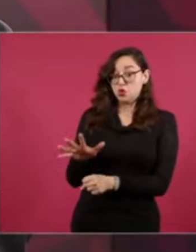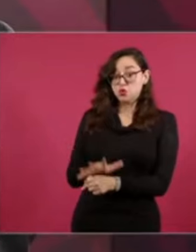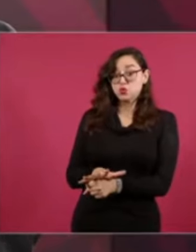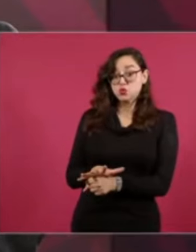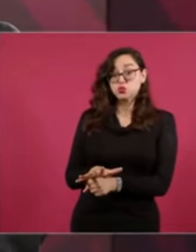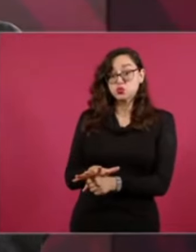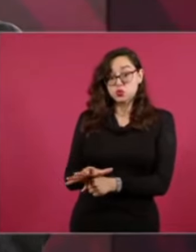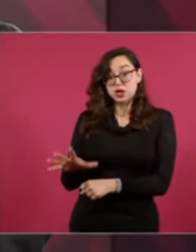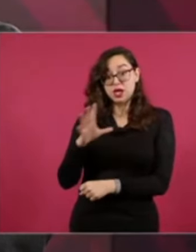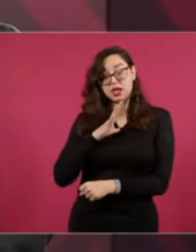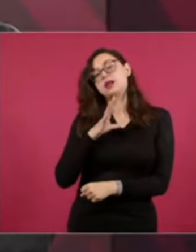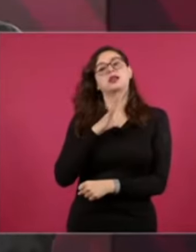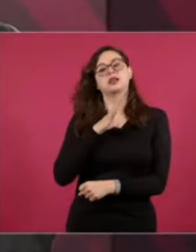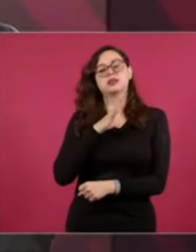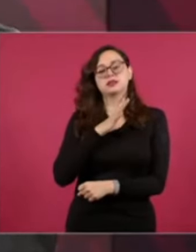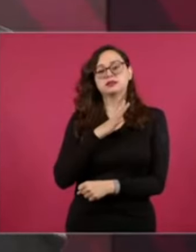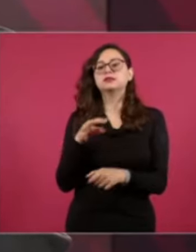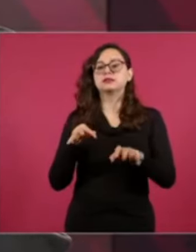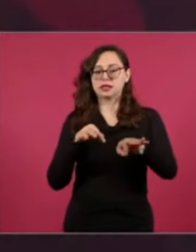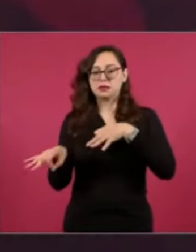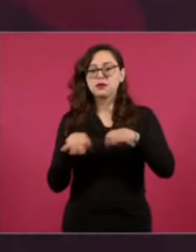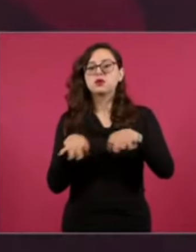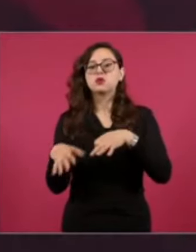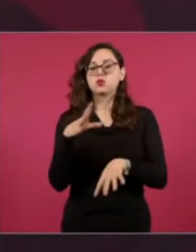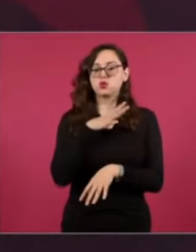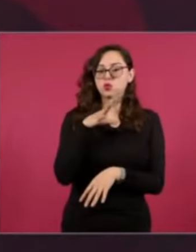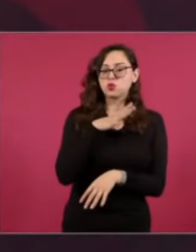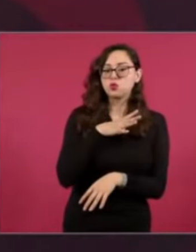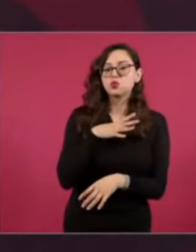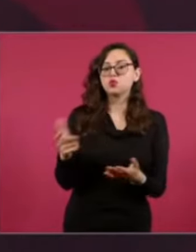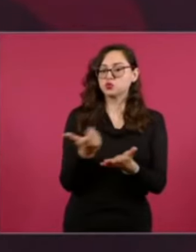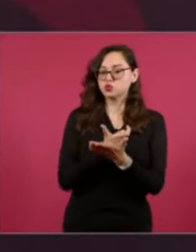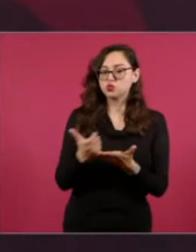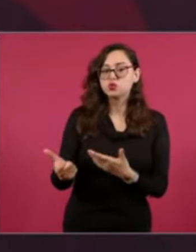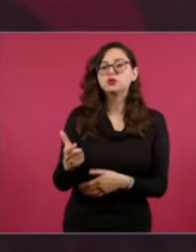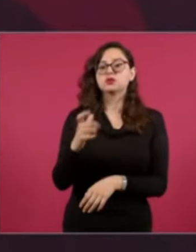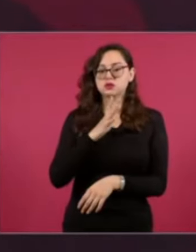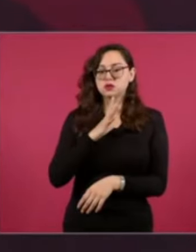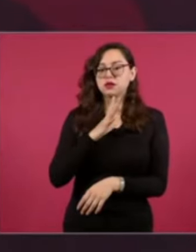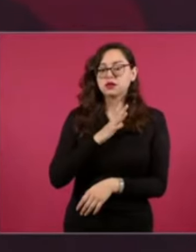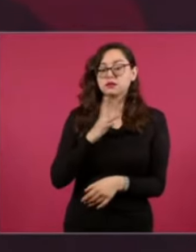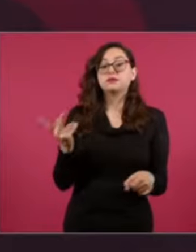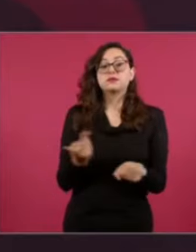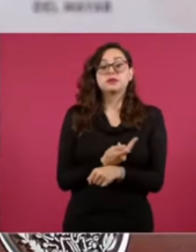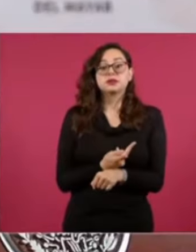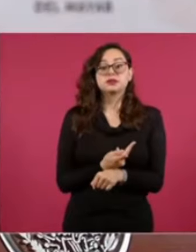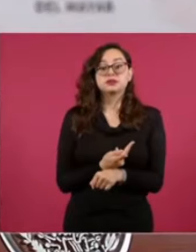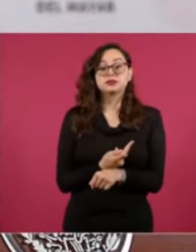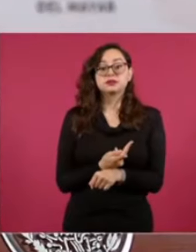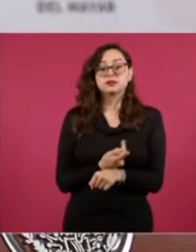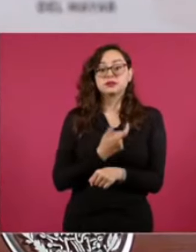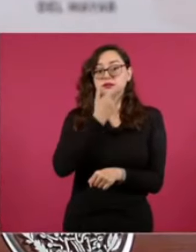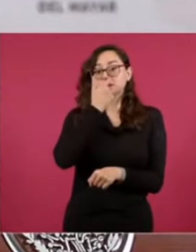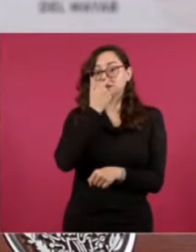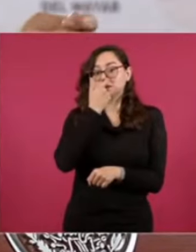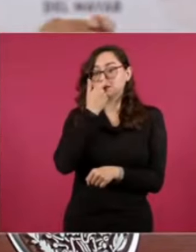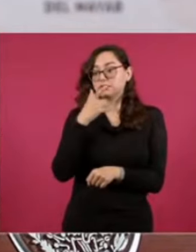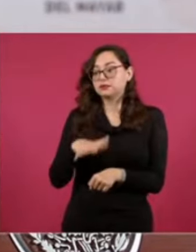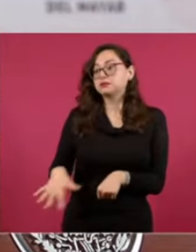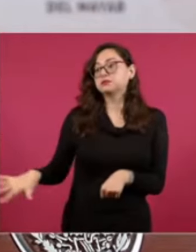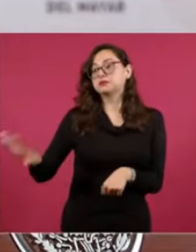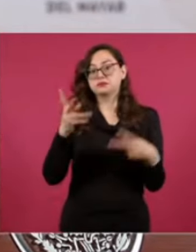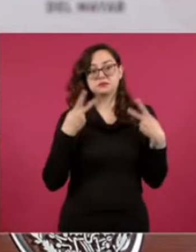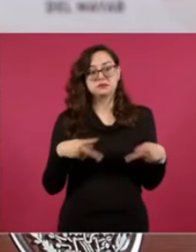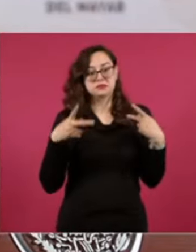Recursos. Porque hay trabajo. Porque hay mejores salarios. Pues. ¿Qué pasa? Pues la gente tiene. Para